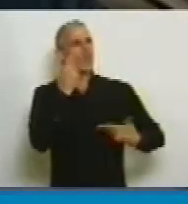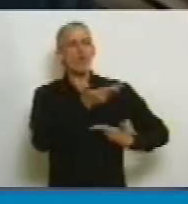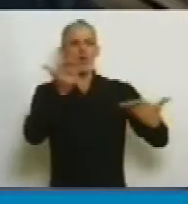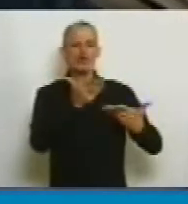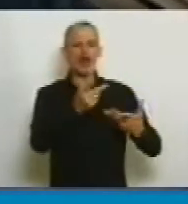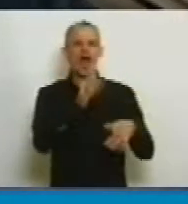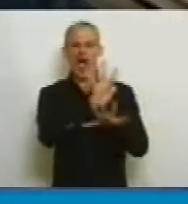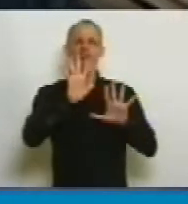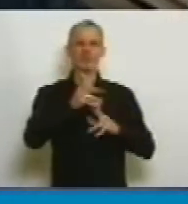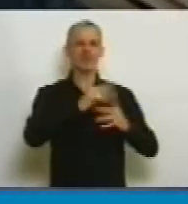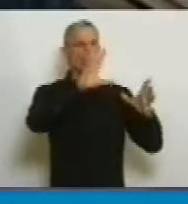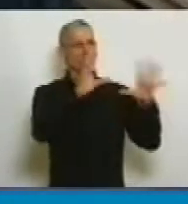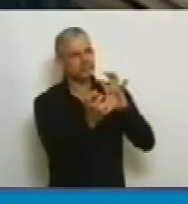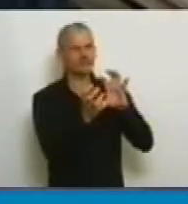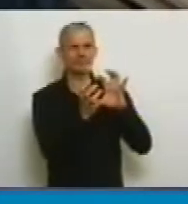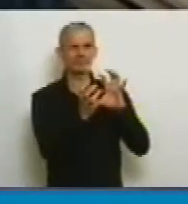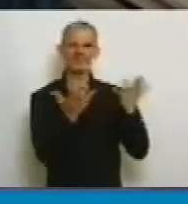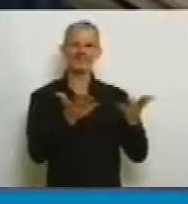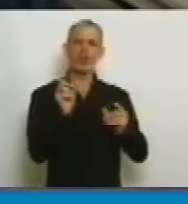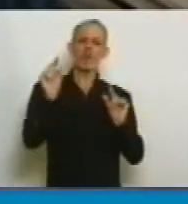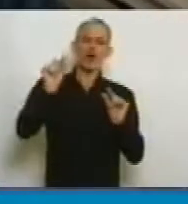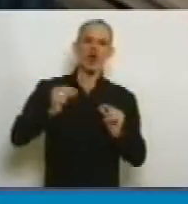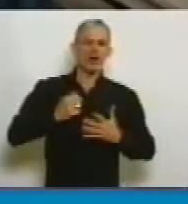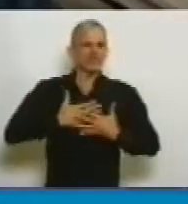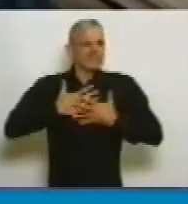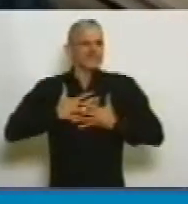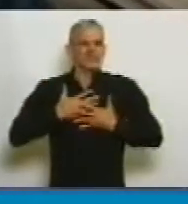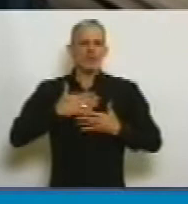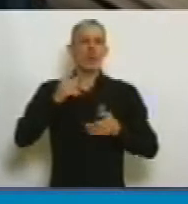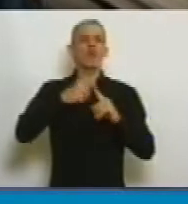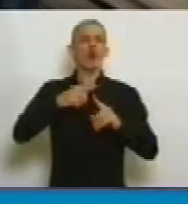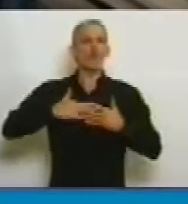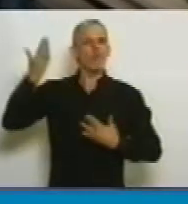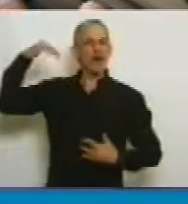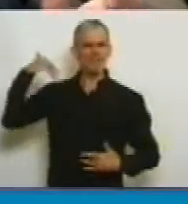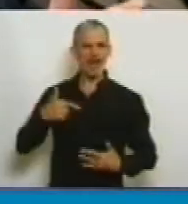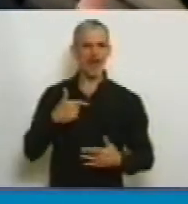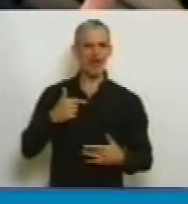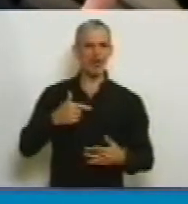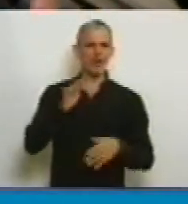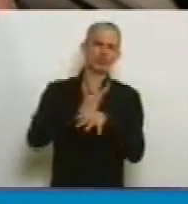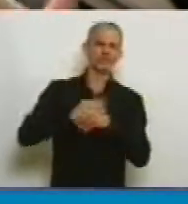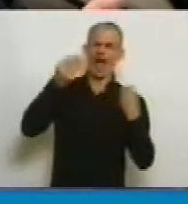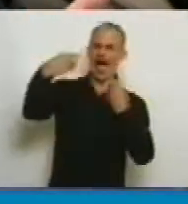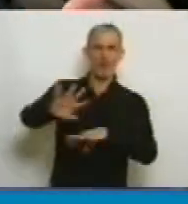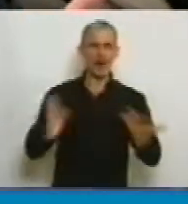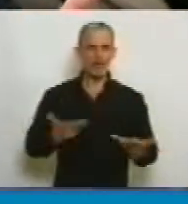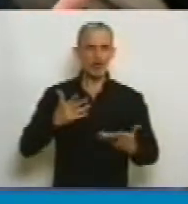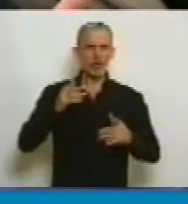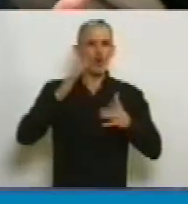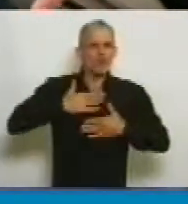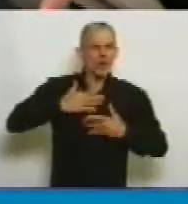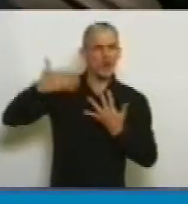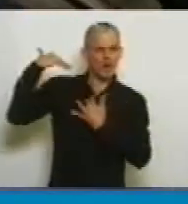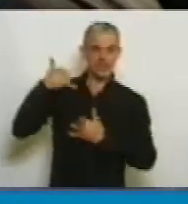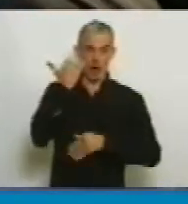deterioro, la poca autoestima que los argentinos teníamos por nuestro propio pasado. Y que hoy tomemos la decisión y se convierta